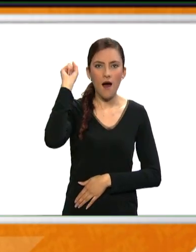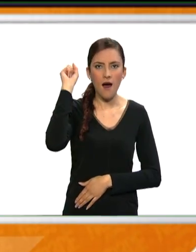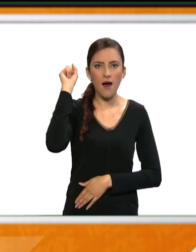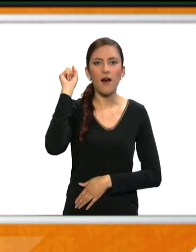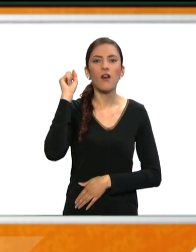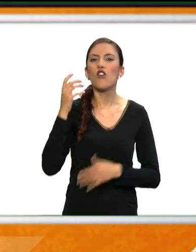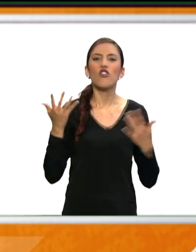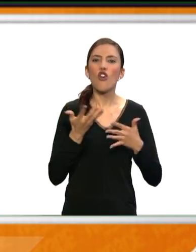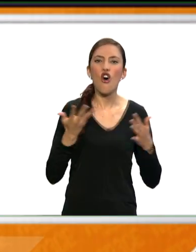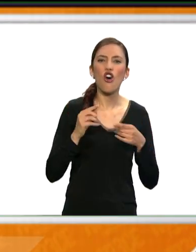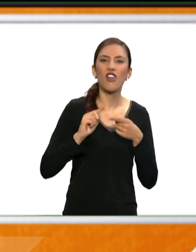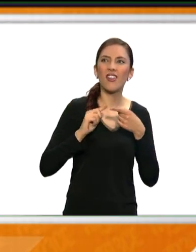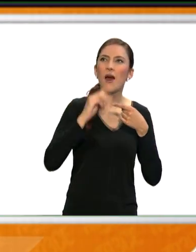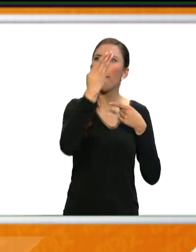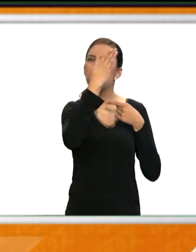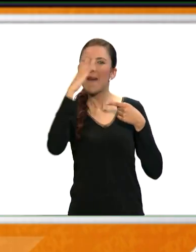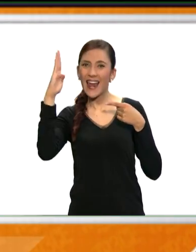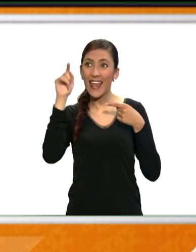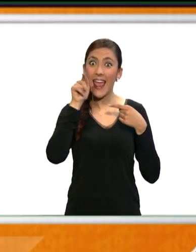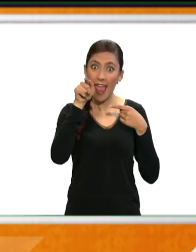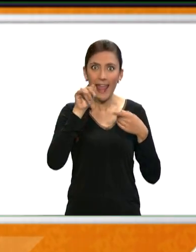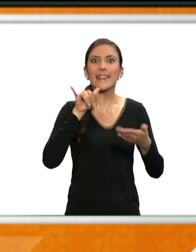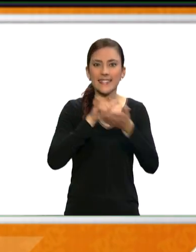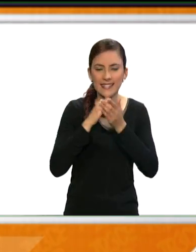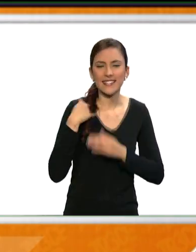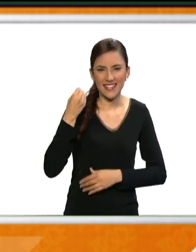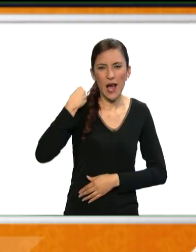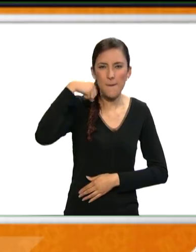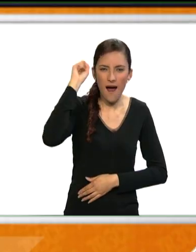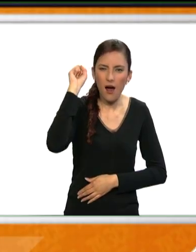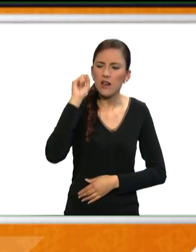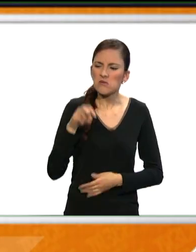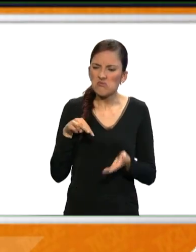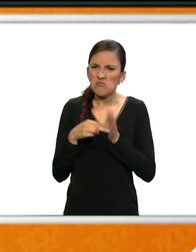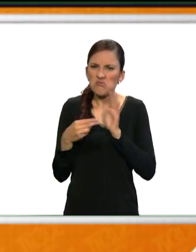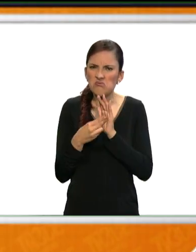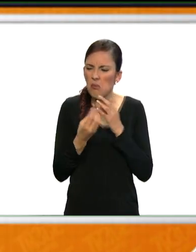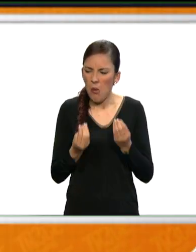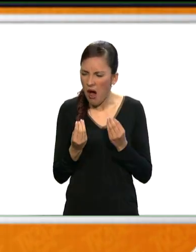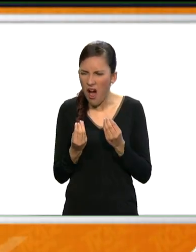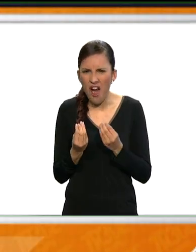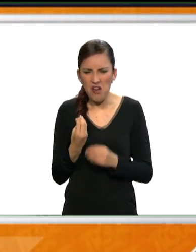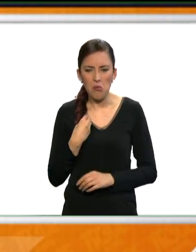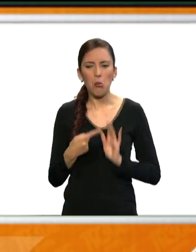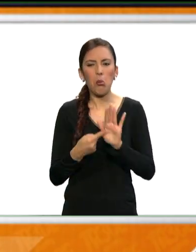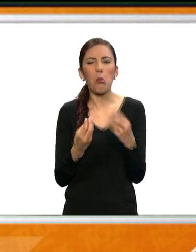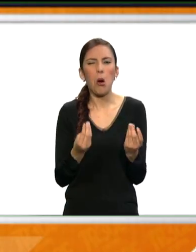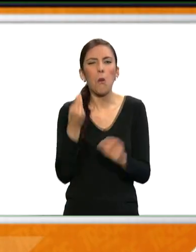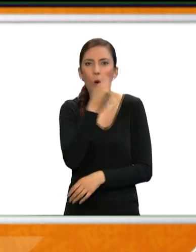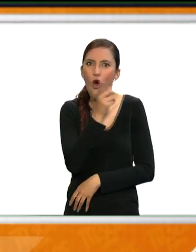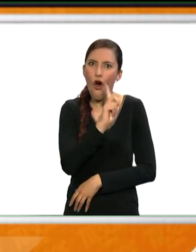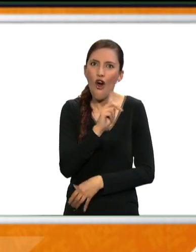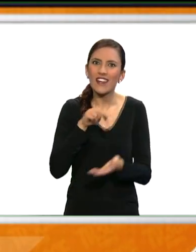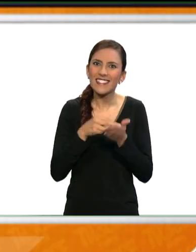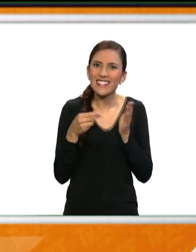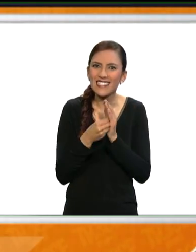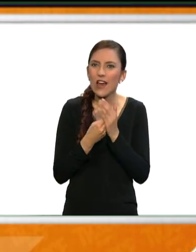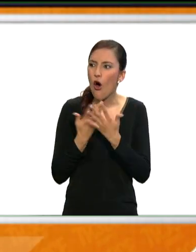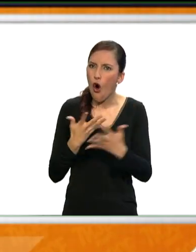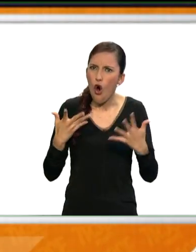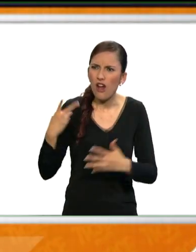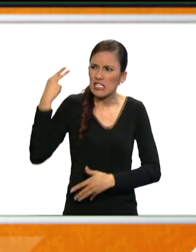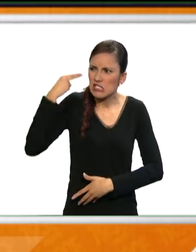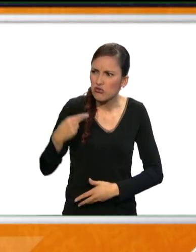Atlántico, por Barranquilla específicamente. Es la posibilidad de llevar a la realidad un cortometraje que ha estado allí latente durante cierto tiempo